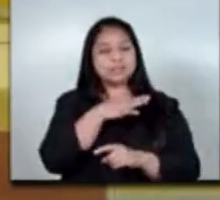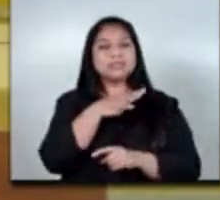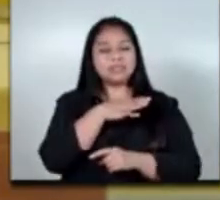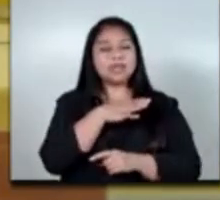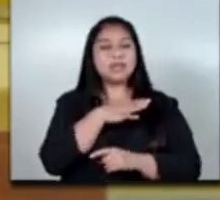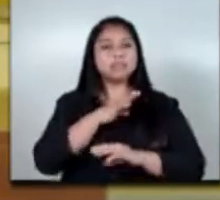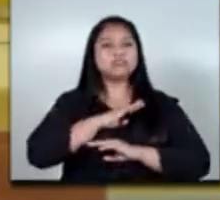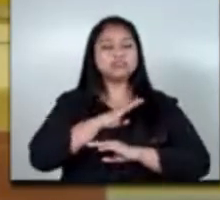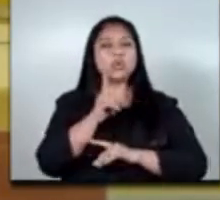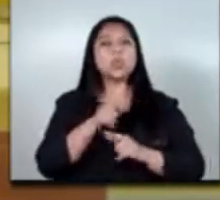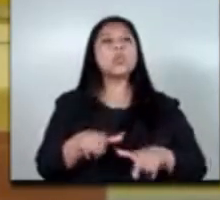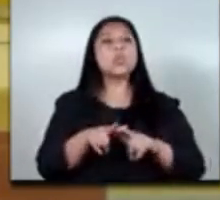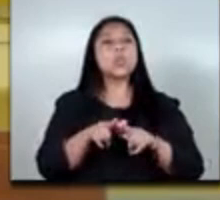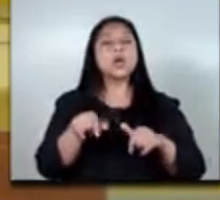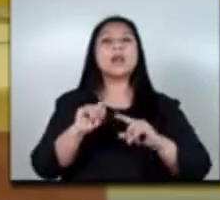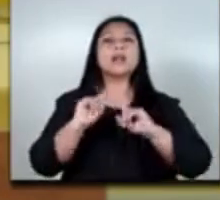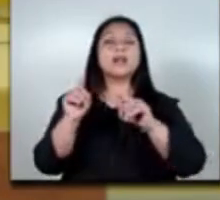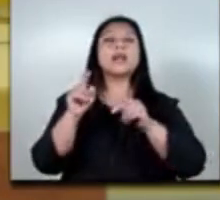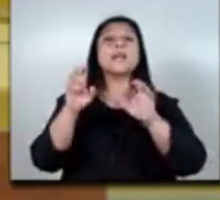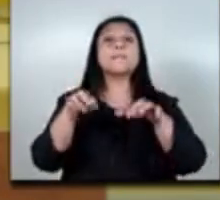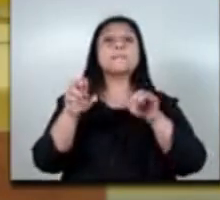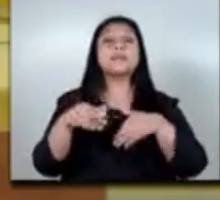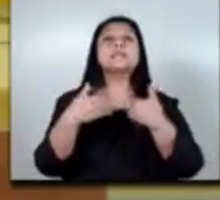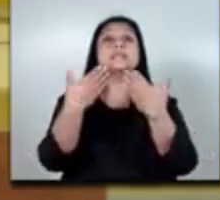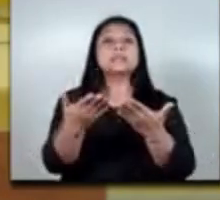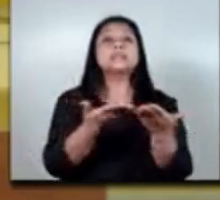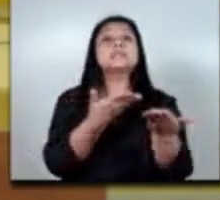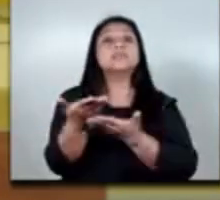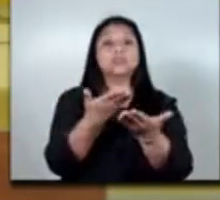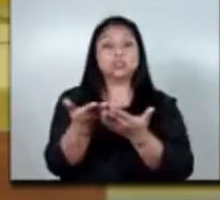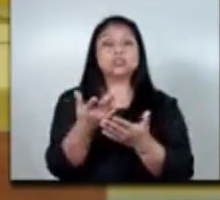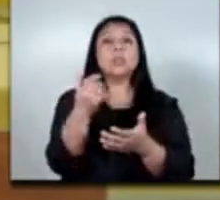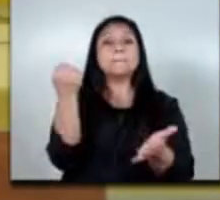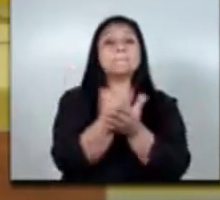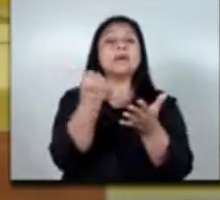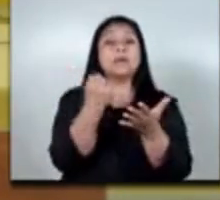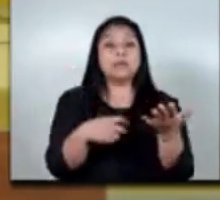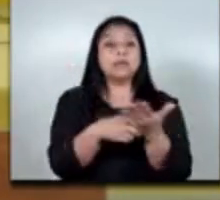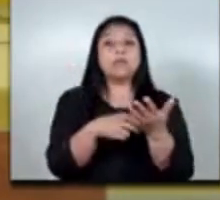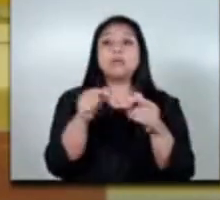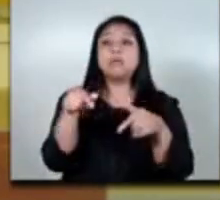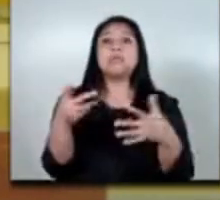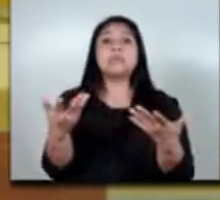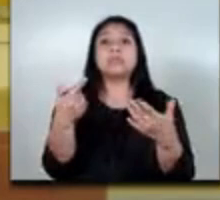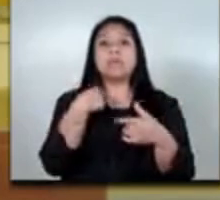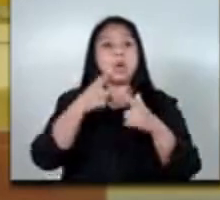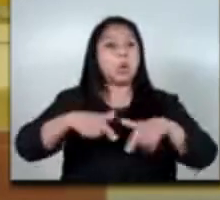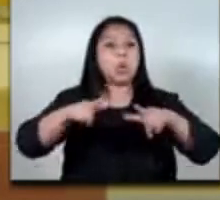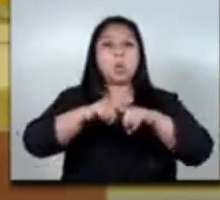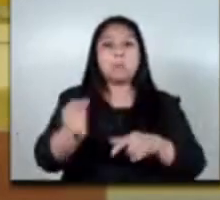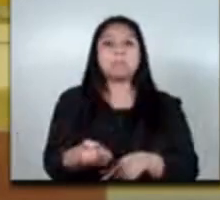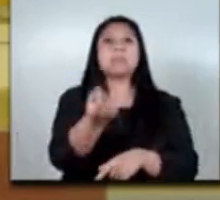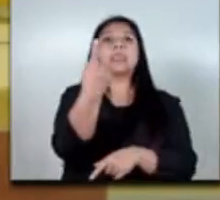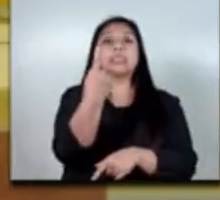un lugar a donde las personas pudieran llegar a solicitar su pasaporte y nos encontrábamos que el único centro de